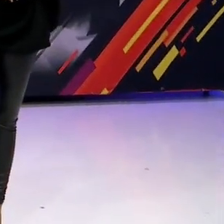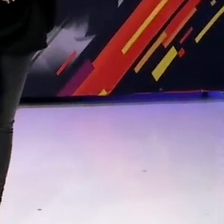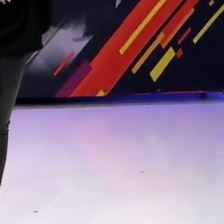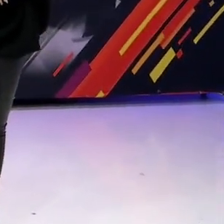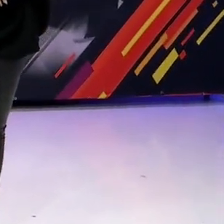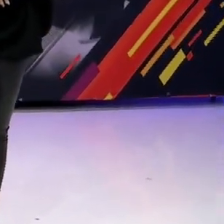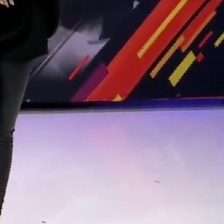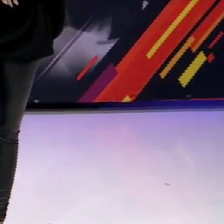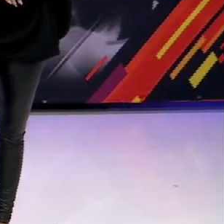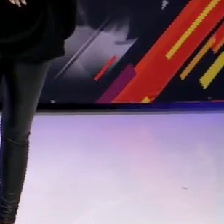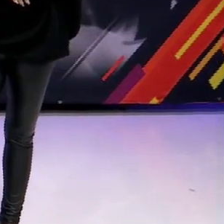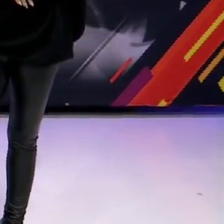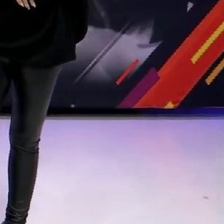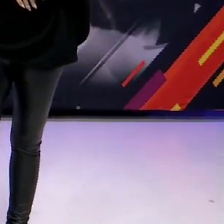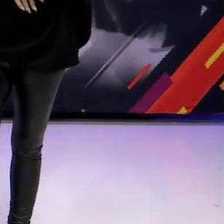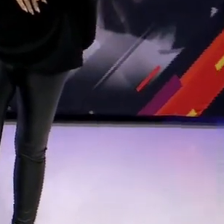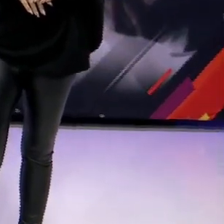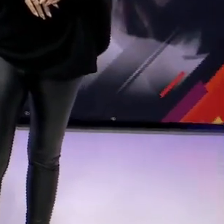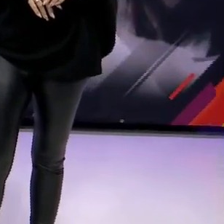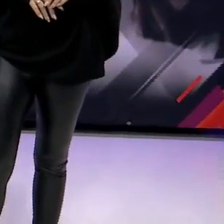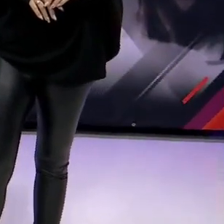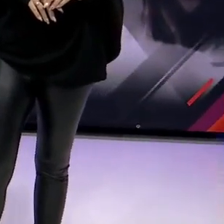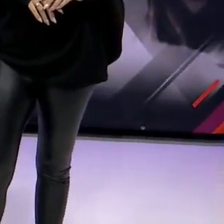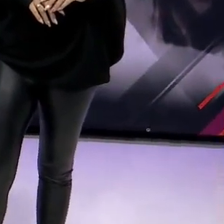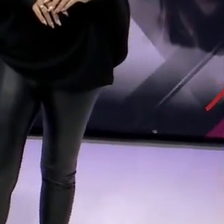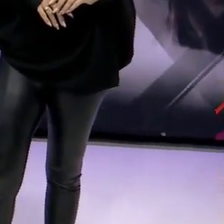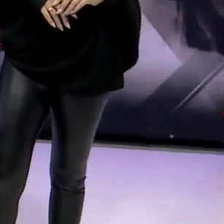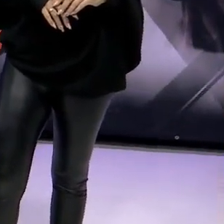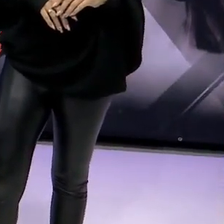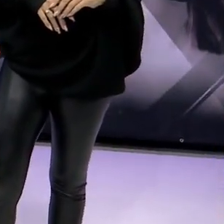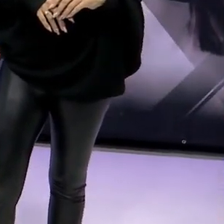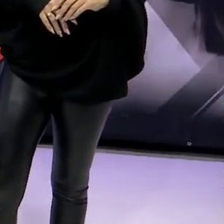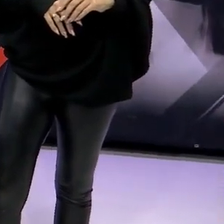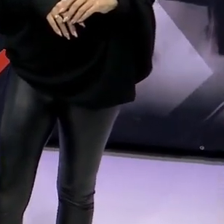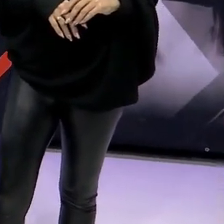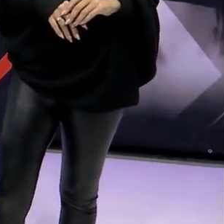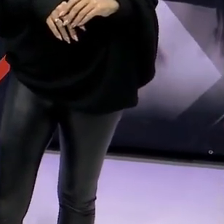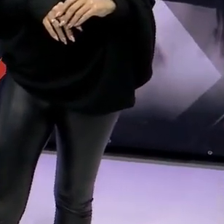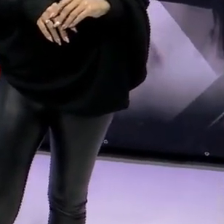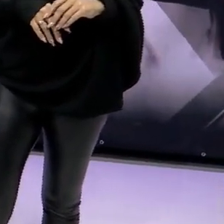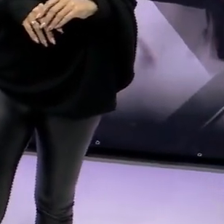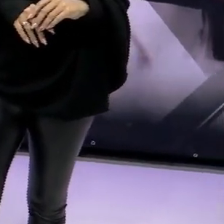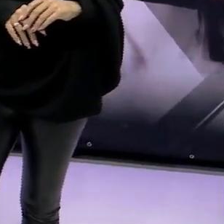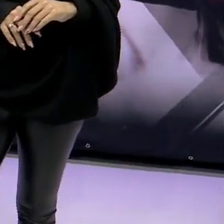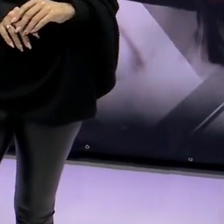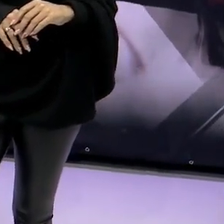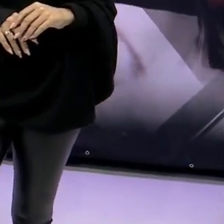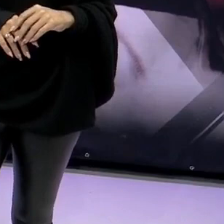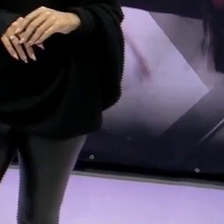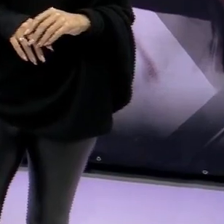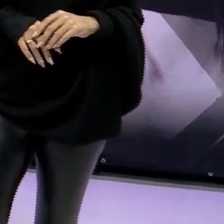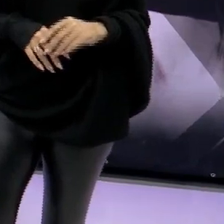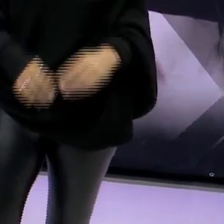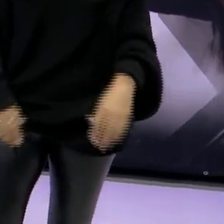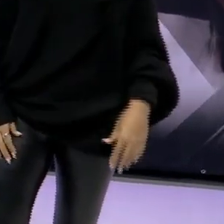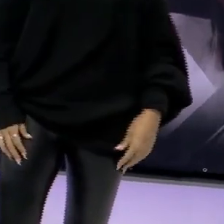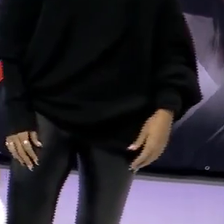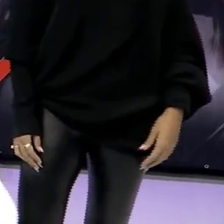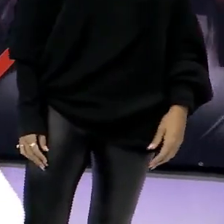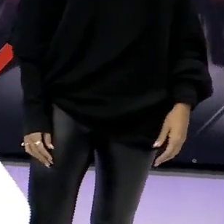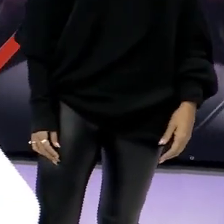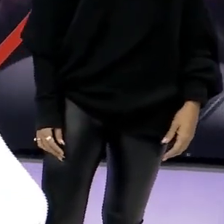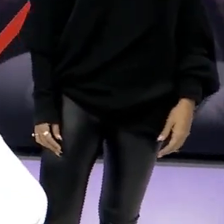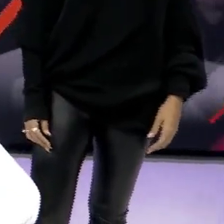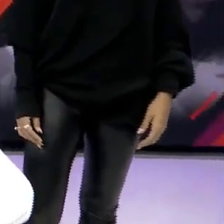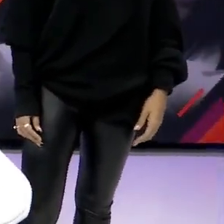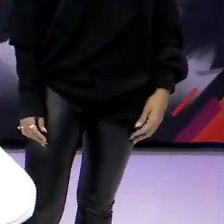13 muchos años muchas cosas muchas experiencias y mucha gente que ha pasado por este programa los invitamos de lunes a viernes como les dijo Ale de